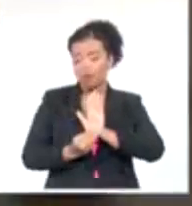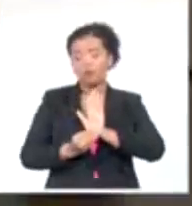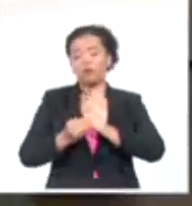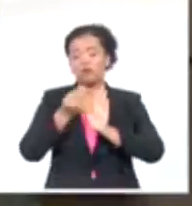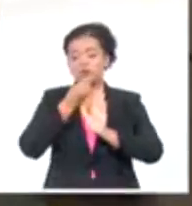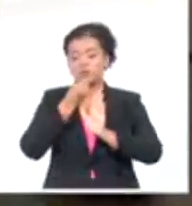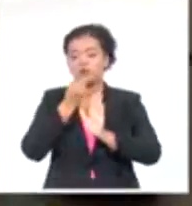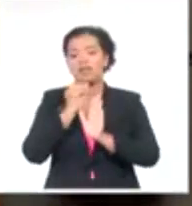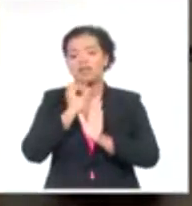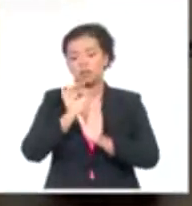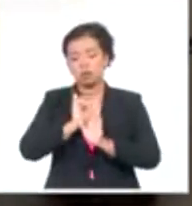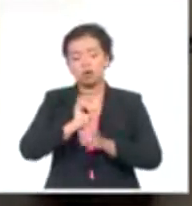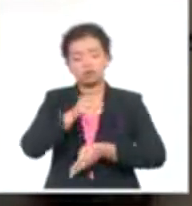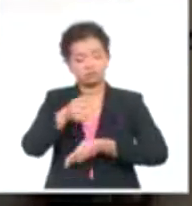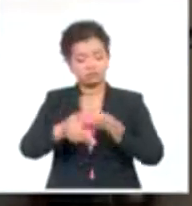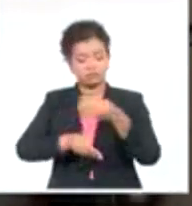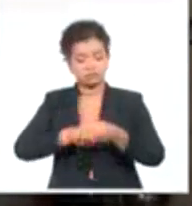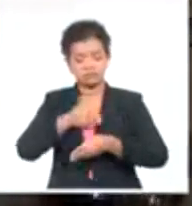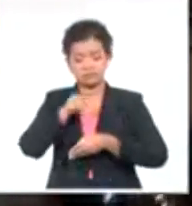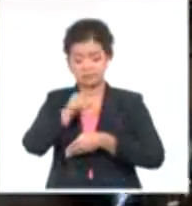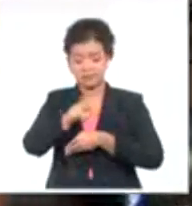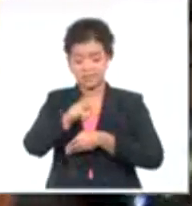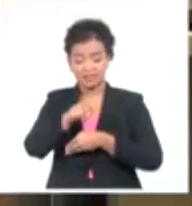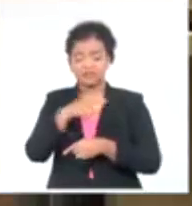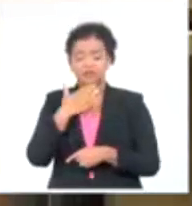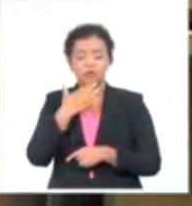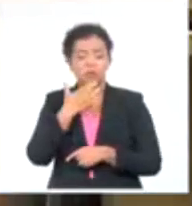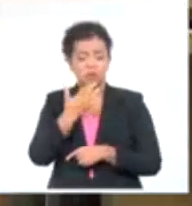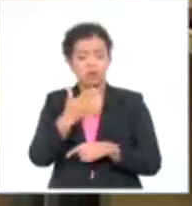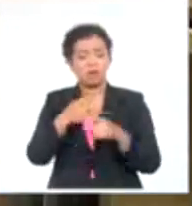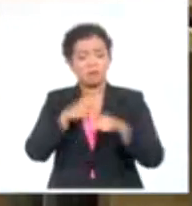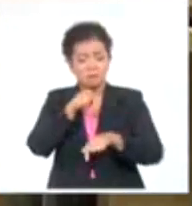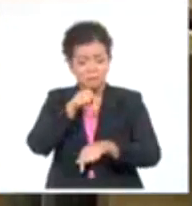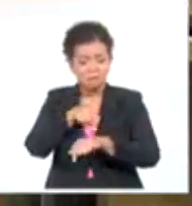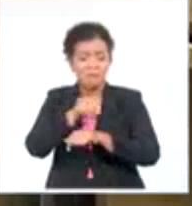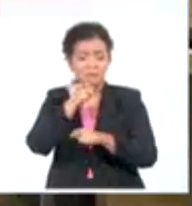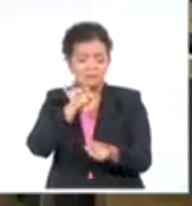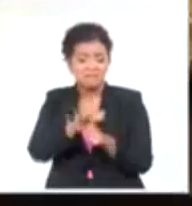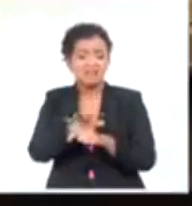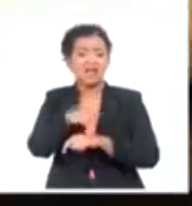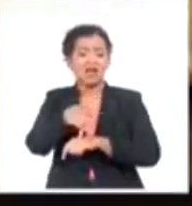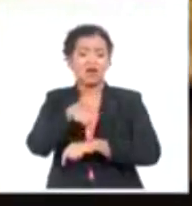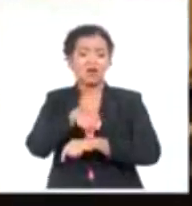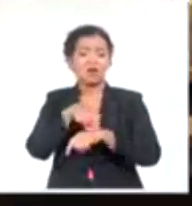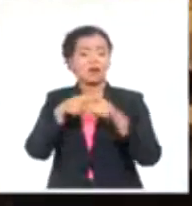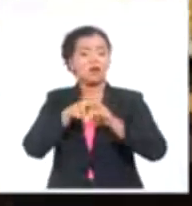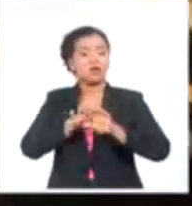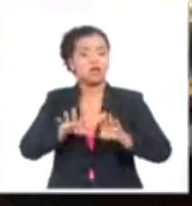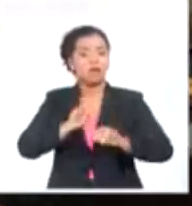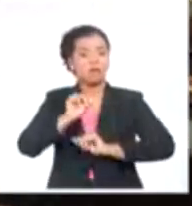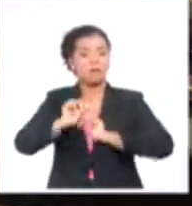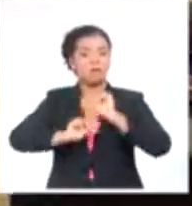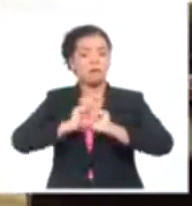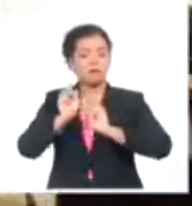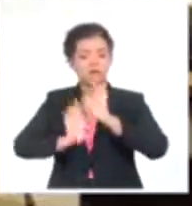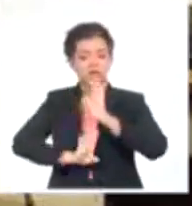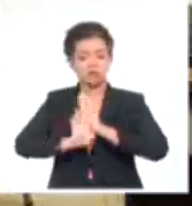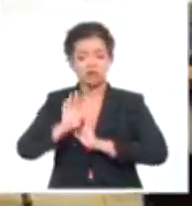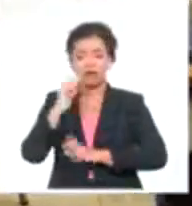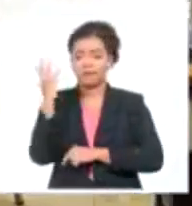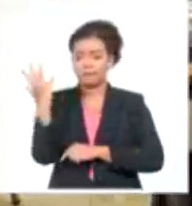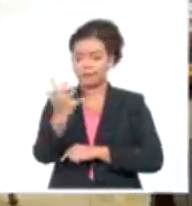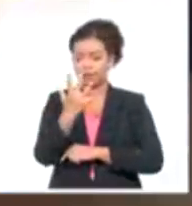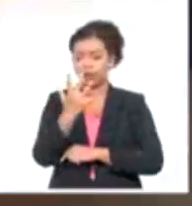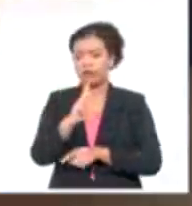procesarlas. Vórtice es aún perfectible, pero constituye ya una herramienta útil para la agrometeorología, otro